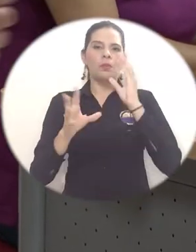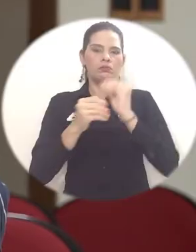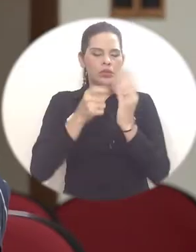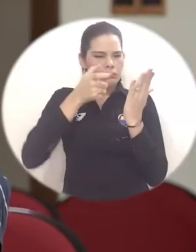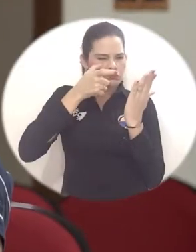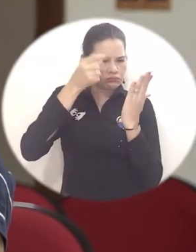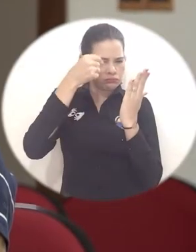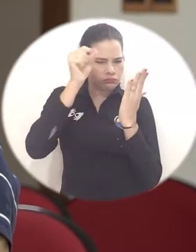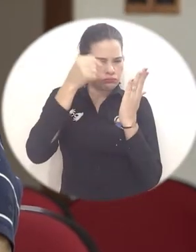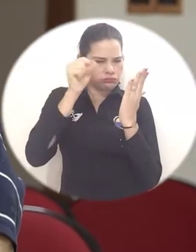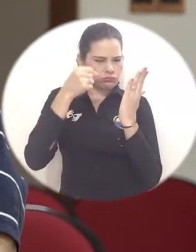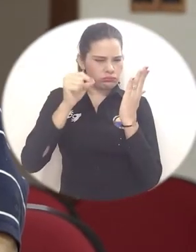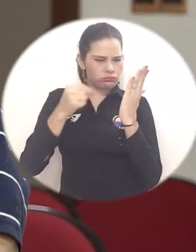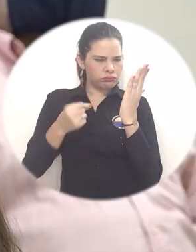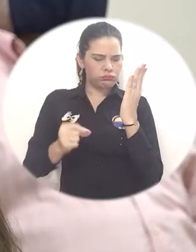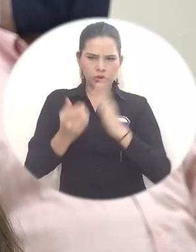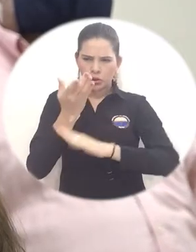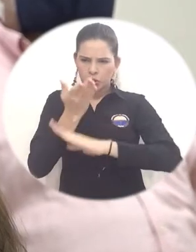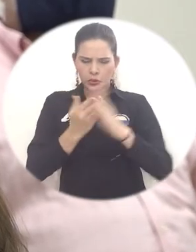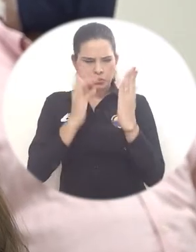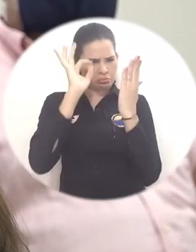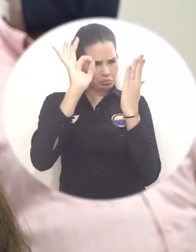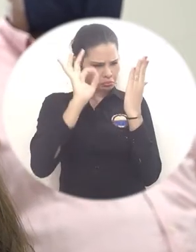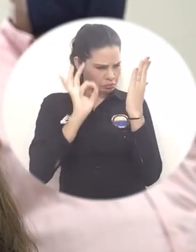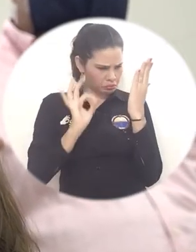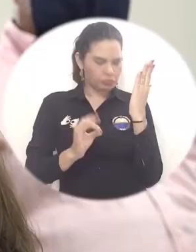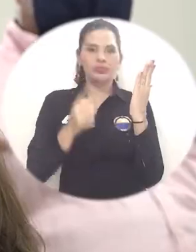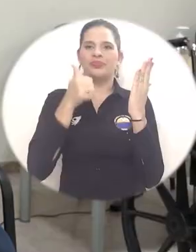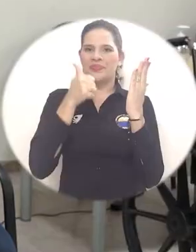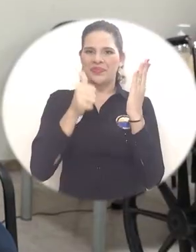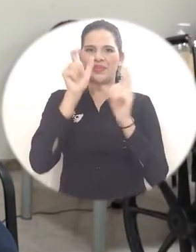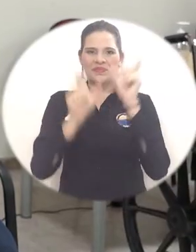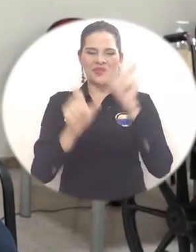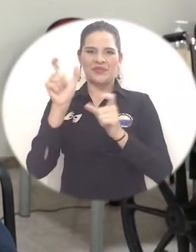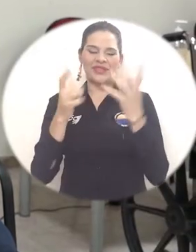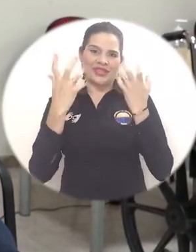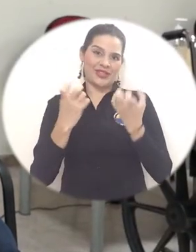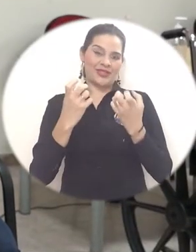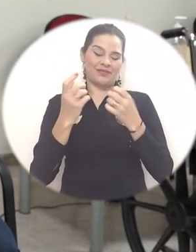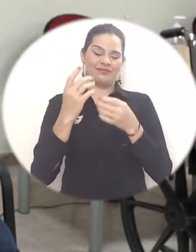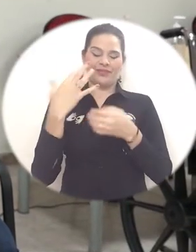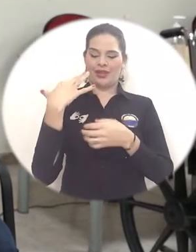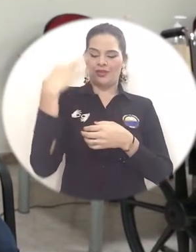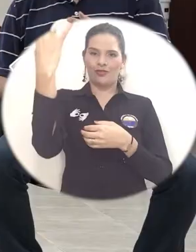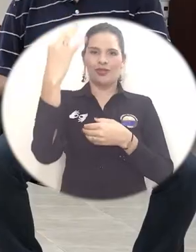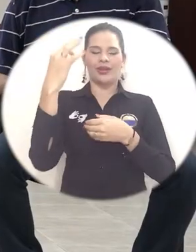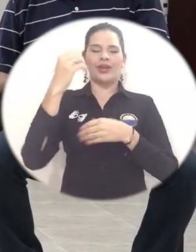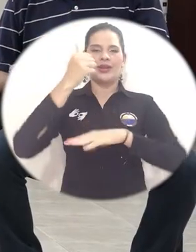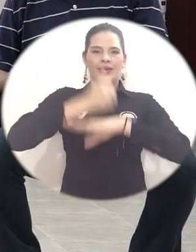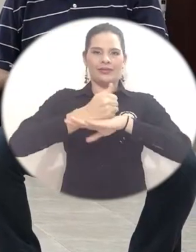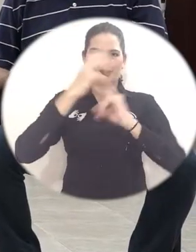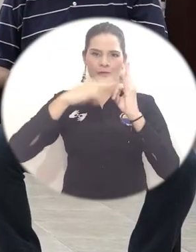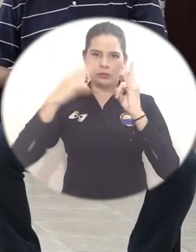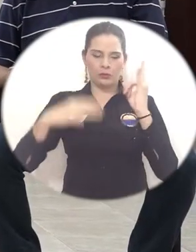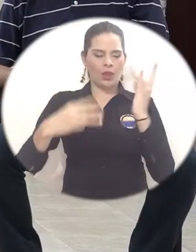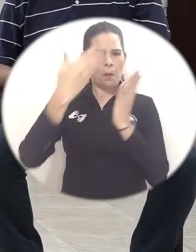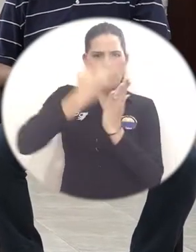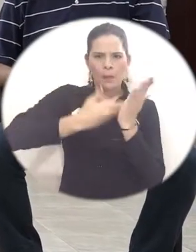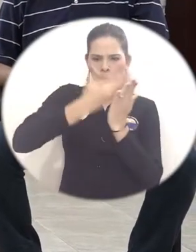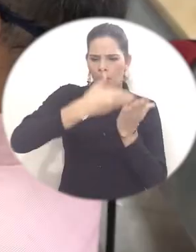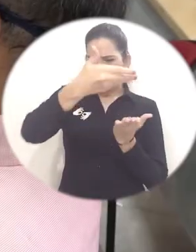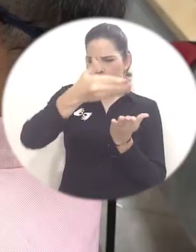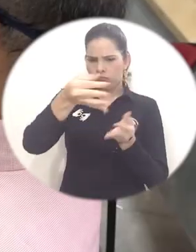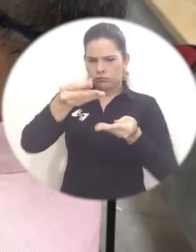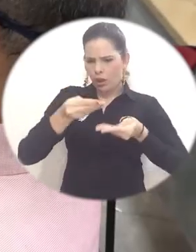se llevó a cabo la etapa de verificación y cumplimiento de requisitos y calidades por parte de los aspirantes al cargo de rector, desarrollando la